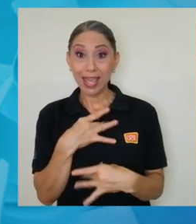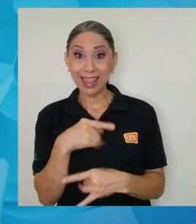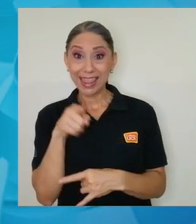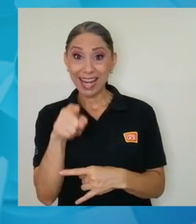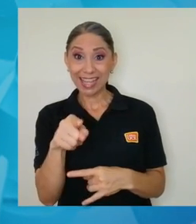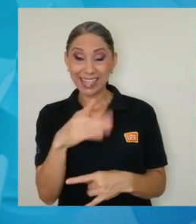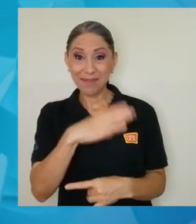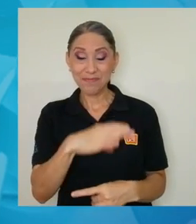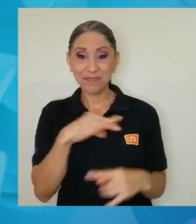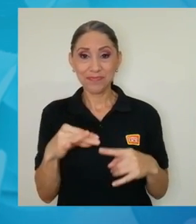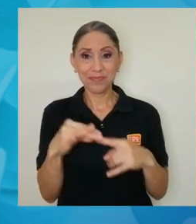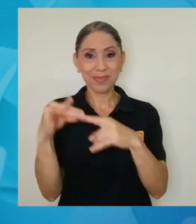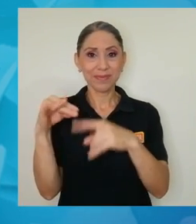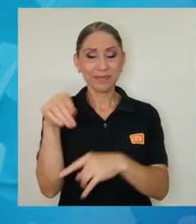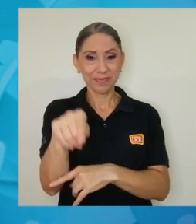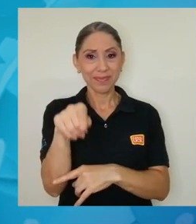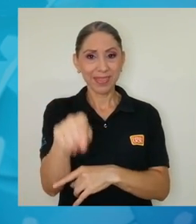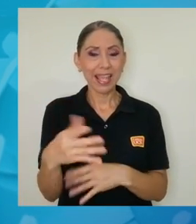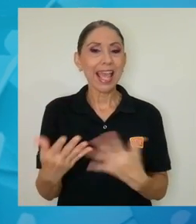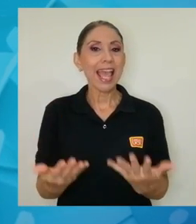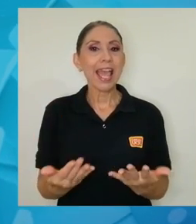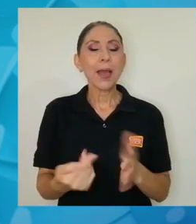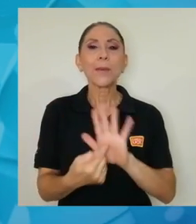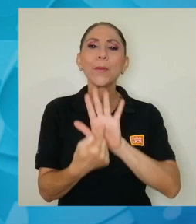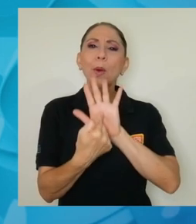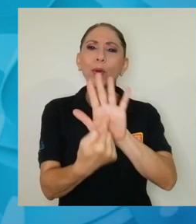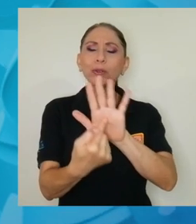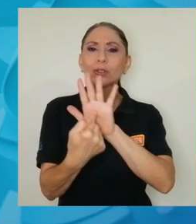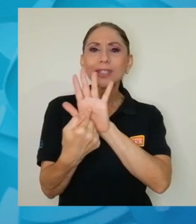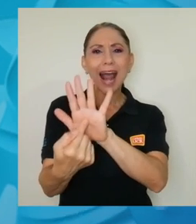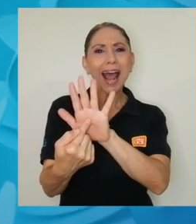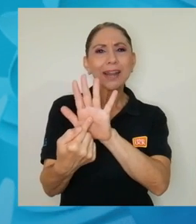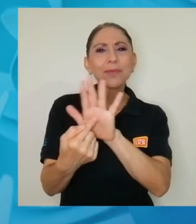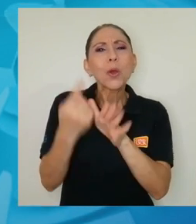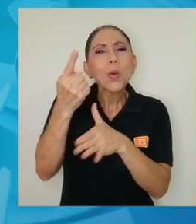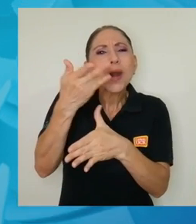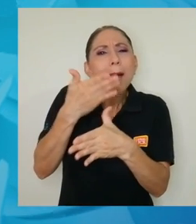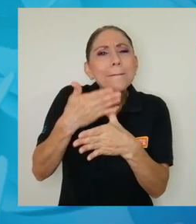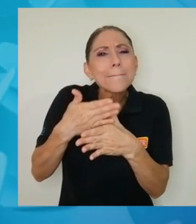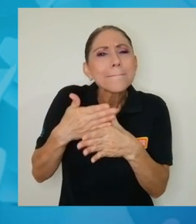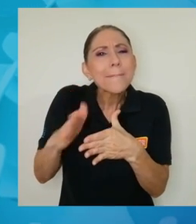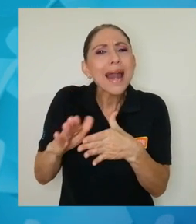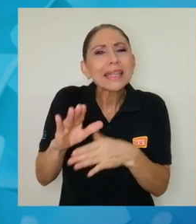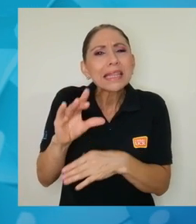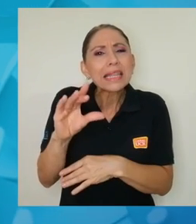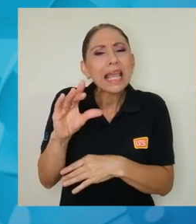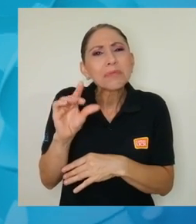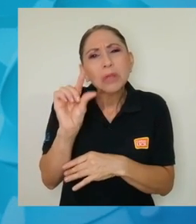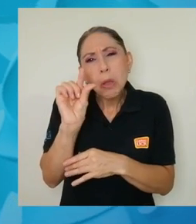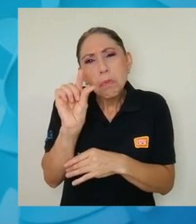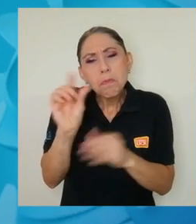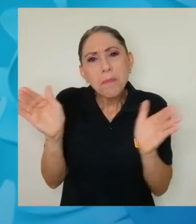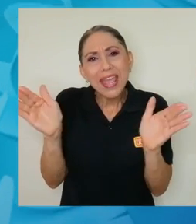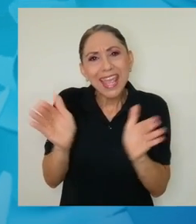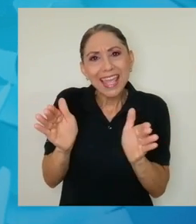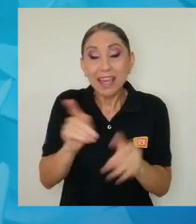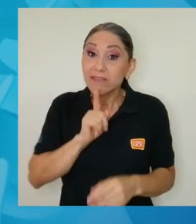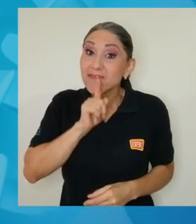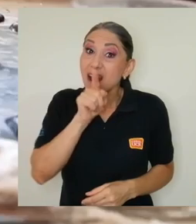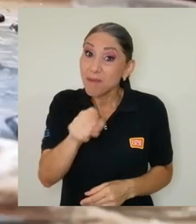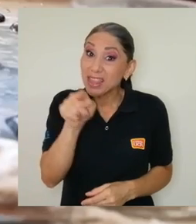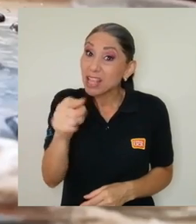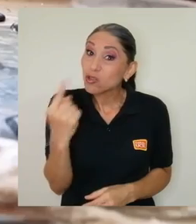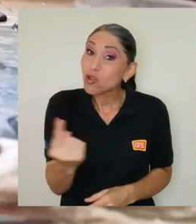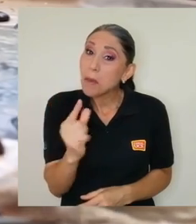particularidad que tiene es demostrar una pequeña parte porque realmente es una pequeña parte